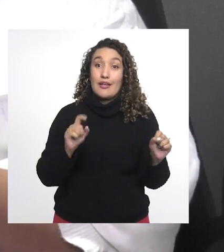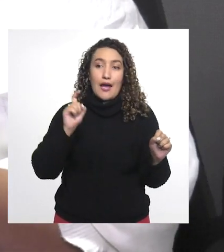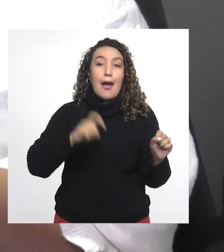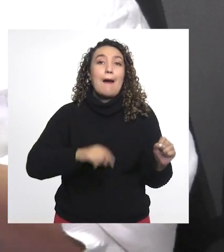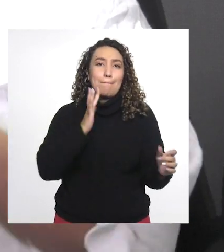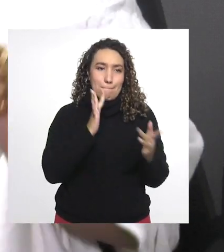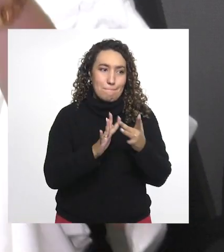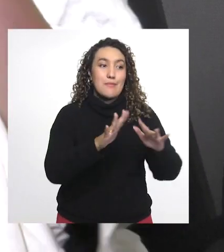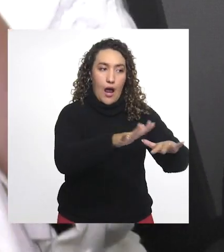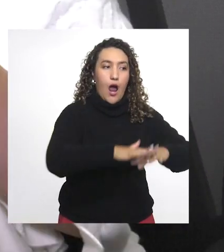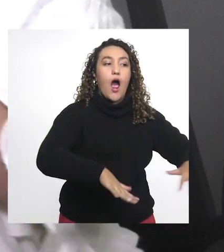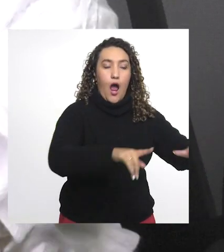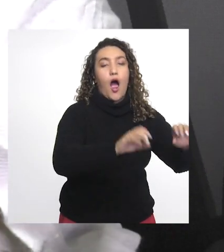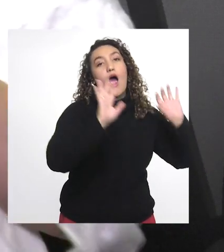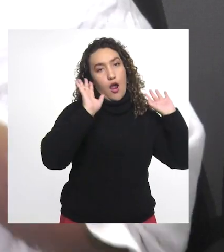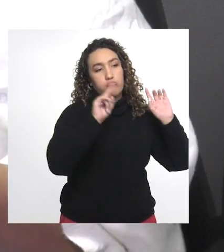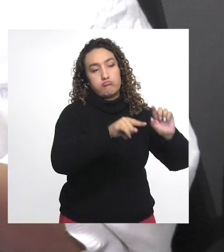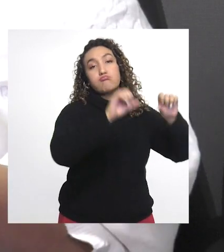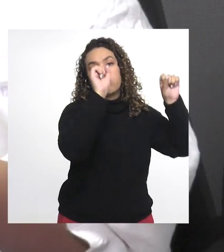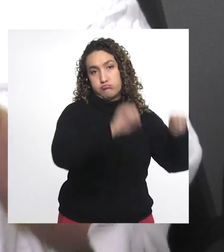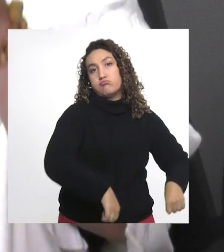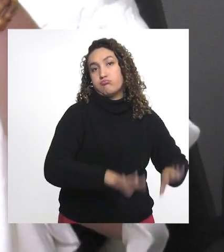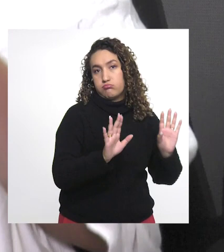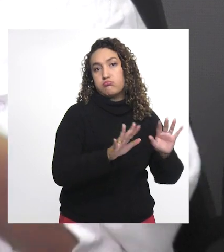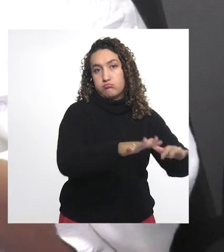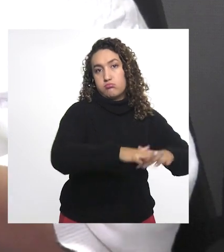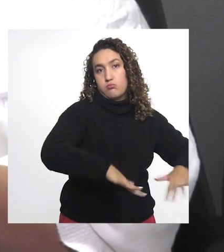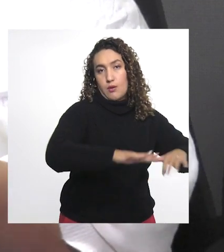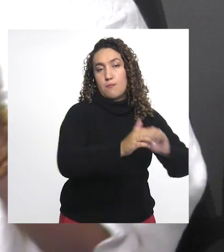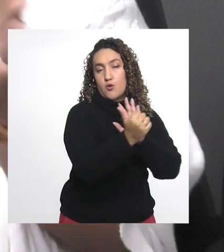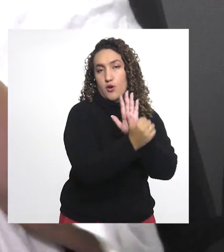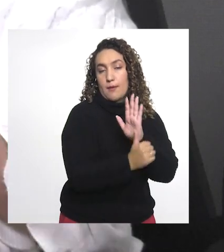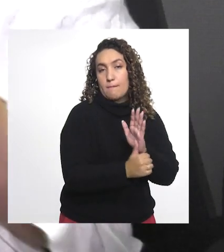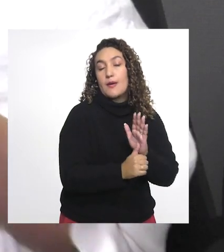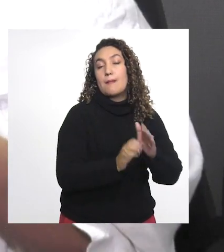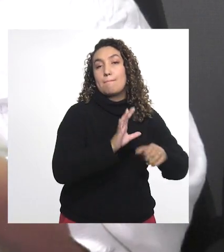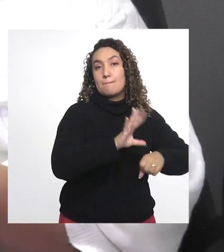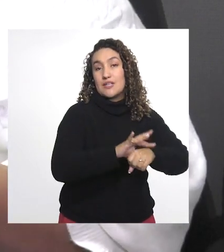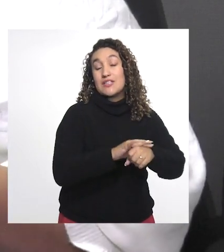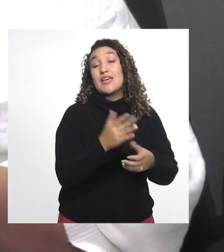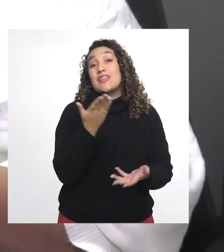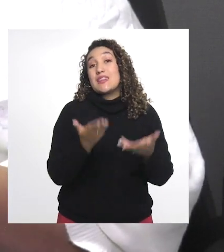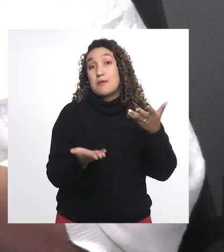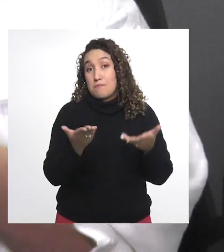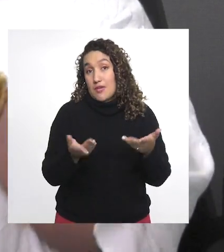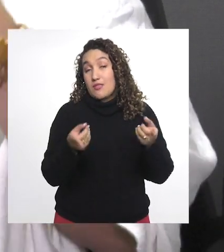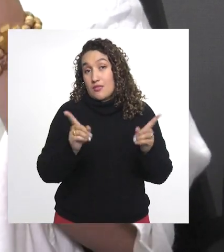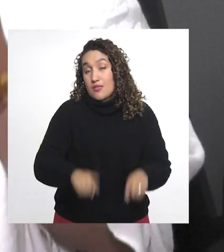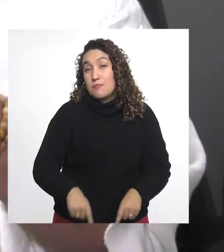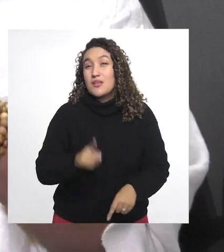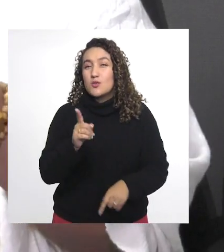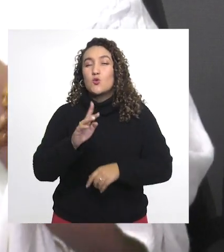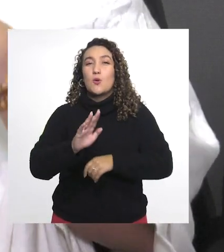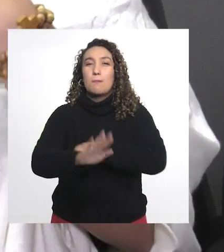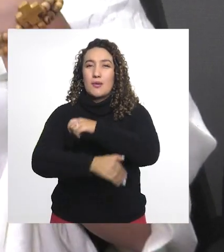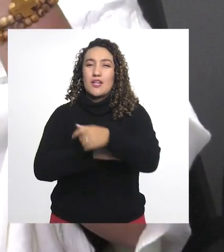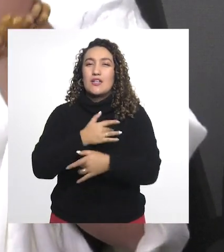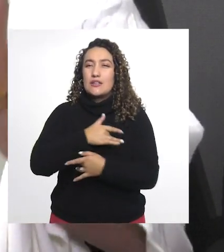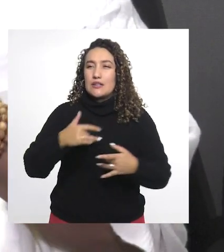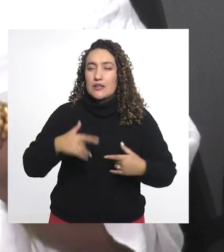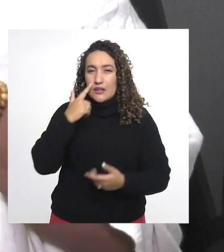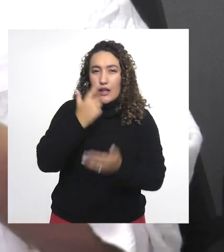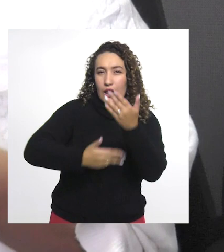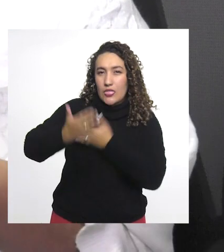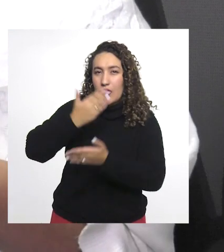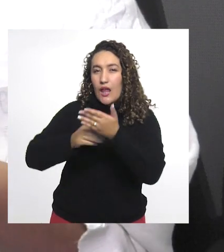colombiano, sino en donde la región lo permita, al igual que enfermería y todos los demás programas. Entonces, a demanda y de